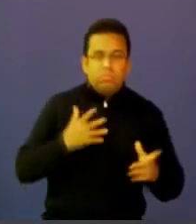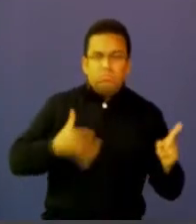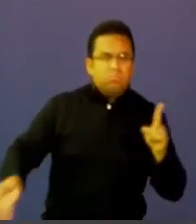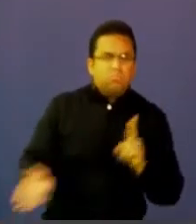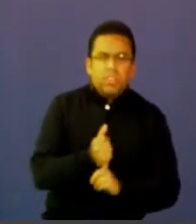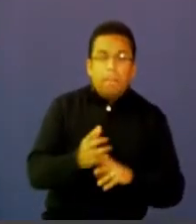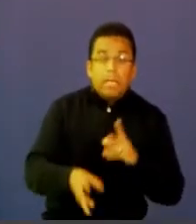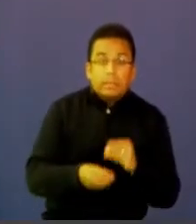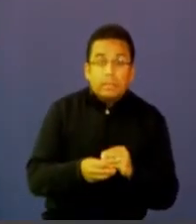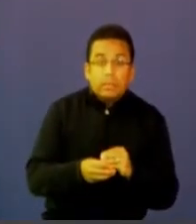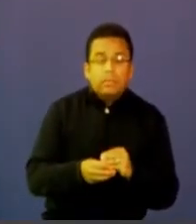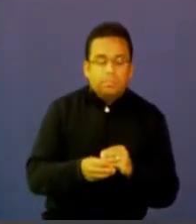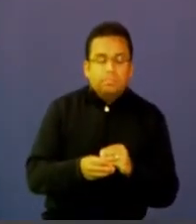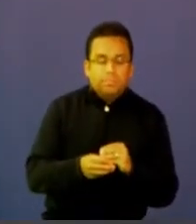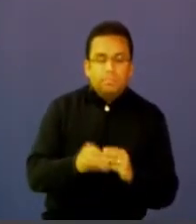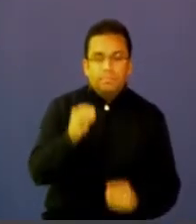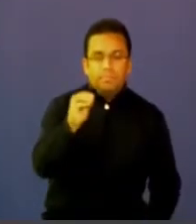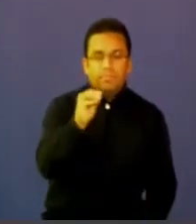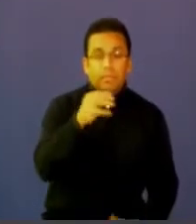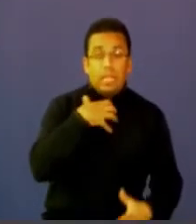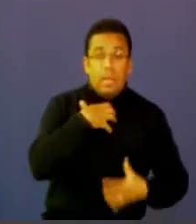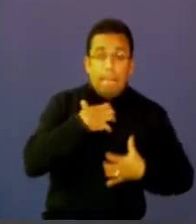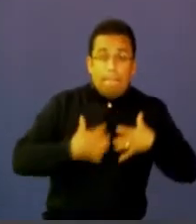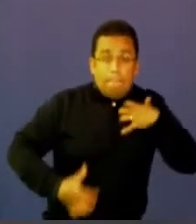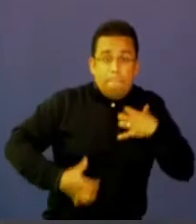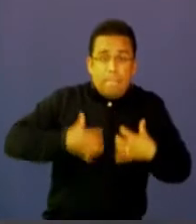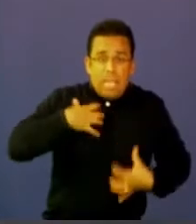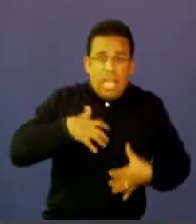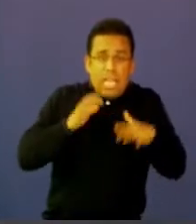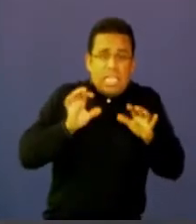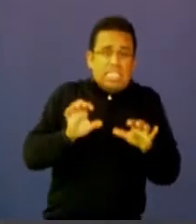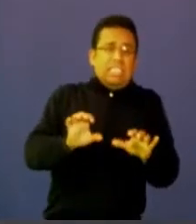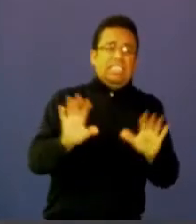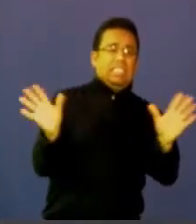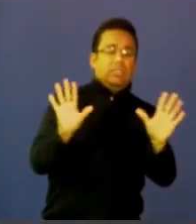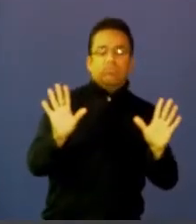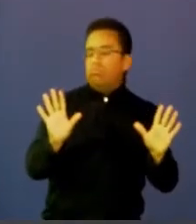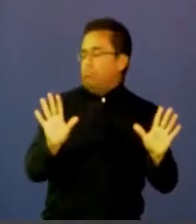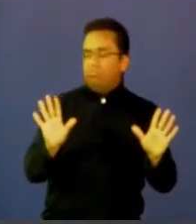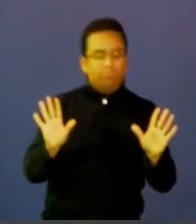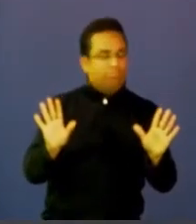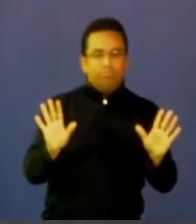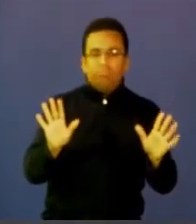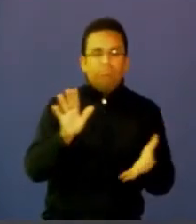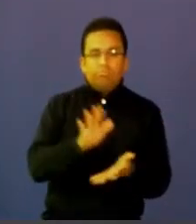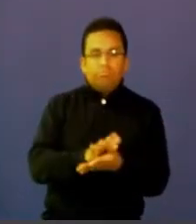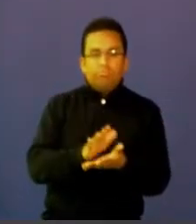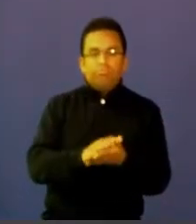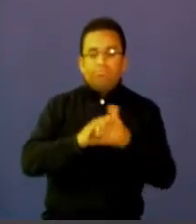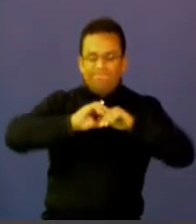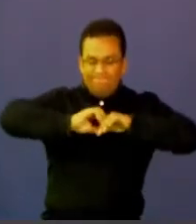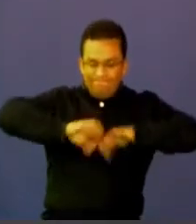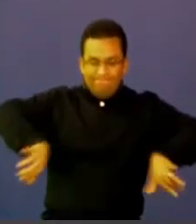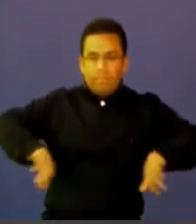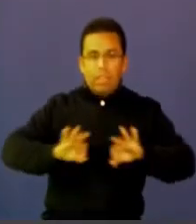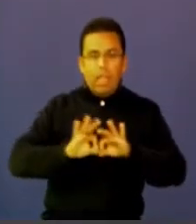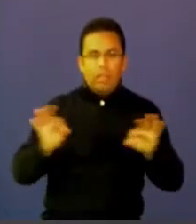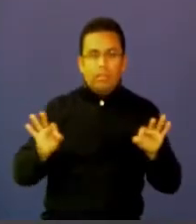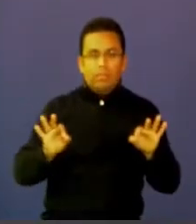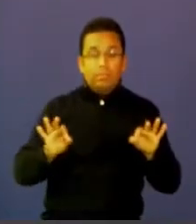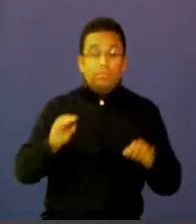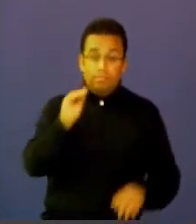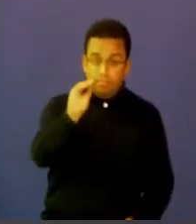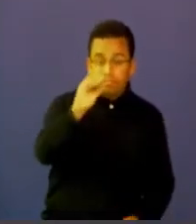comunicaciones? Tenemos que perder el miedo. Y esa es una invitación que queremos hacer a todos los maestros. Hace algunos años